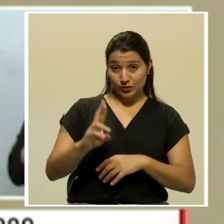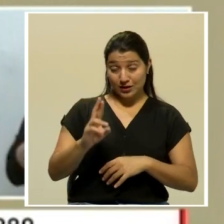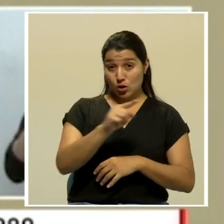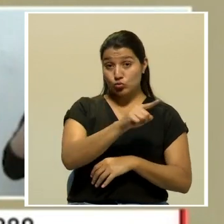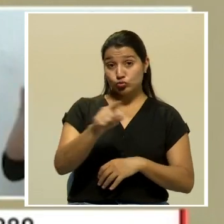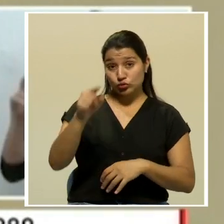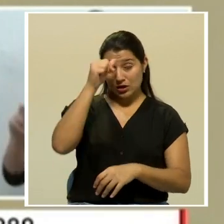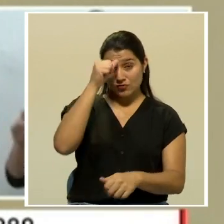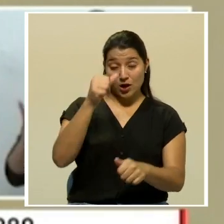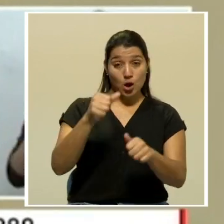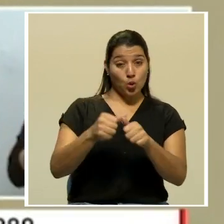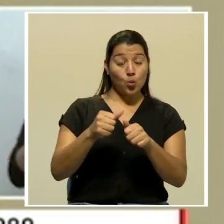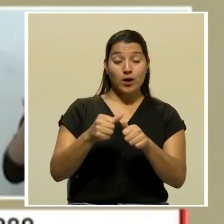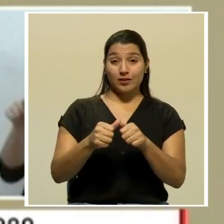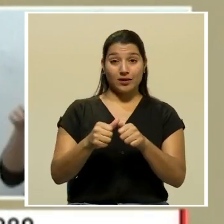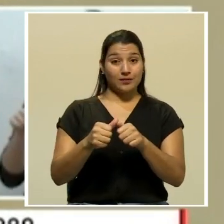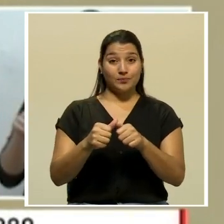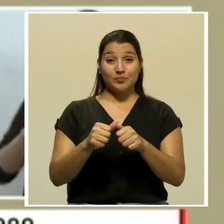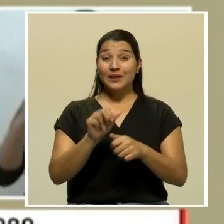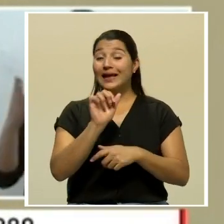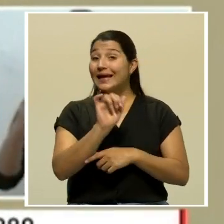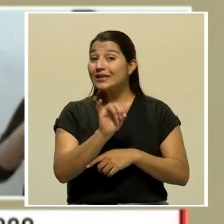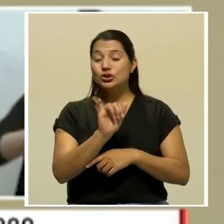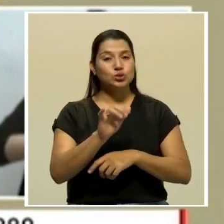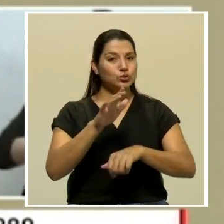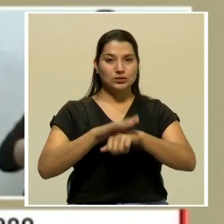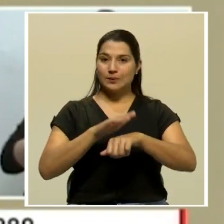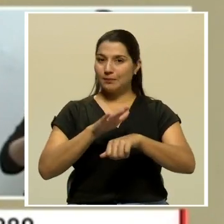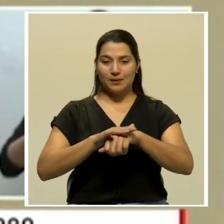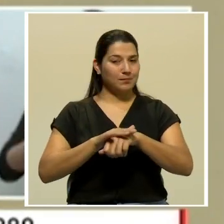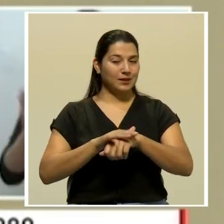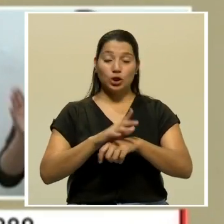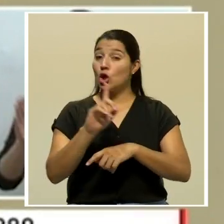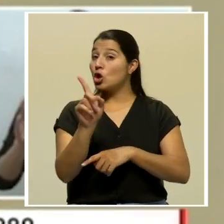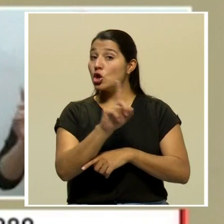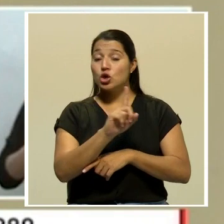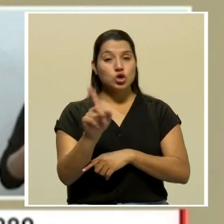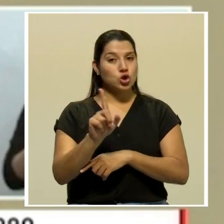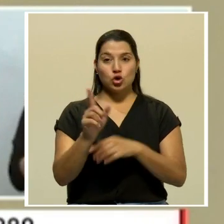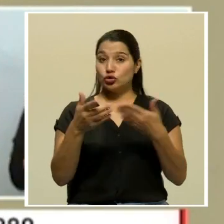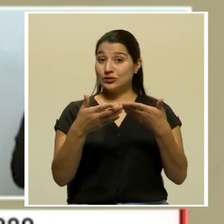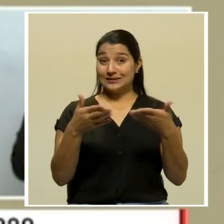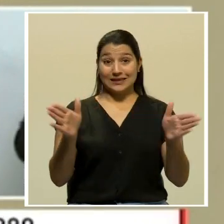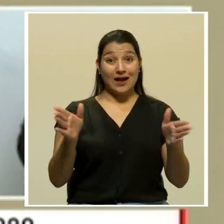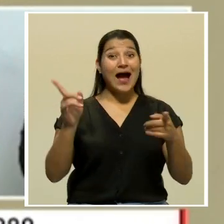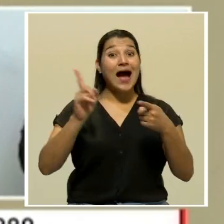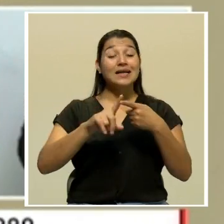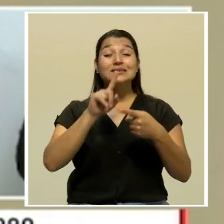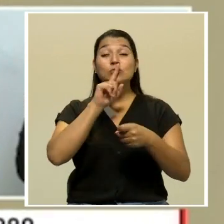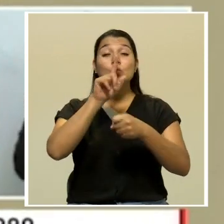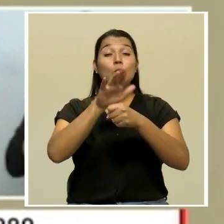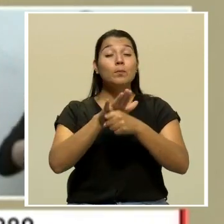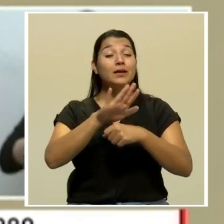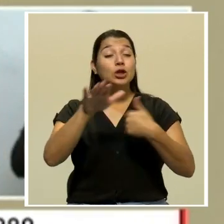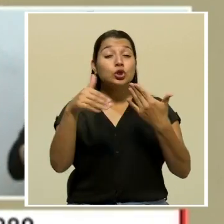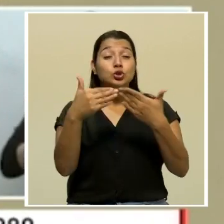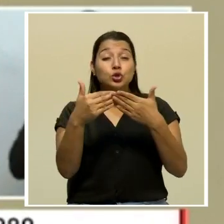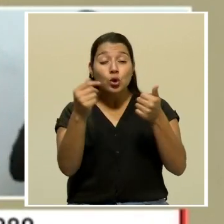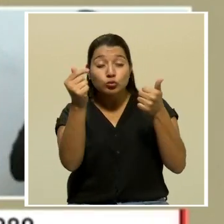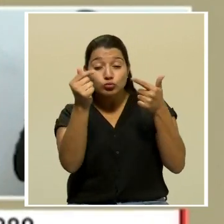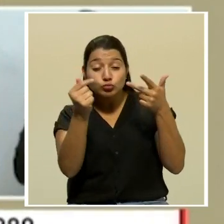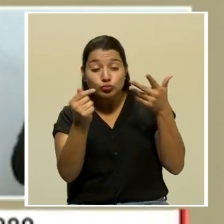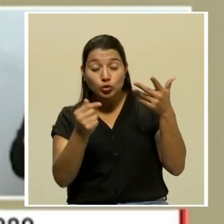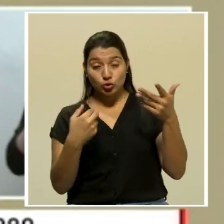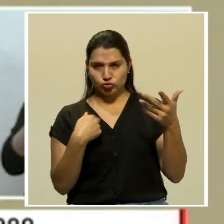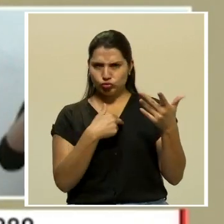esto no se va a permitir, no se va a habilitar hasta que no se cumplan todas las condiciones que estamos trabajando. No